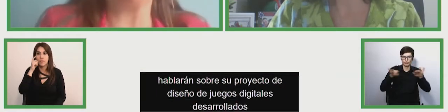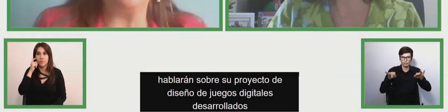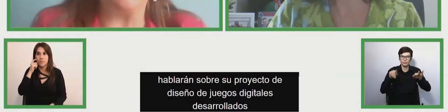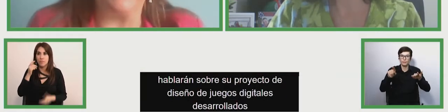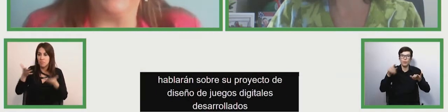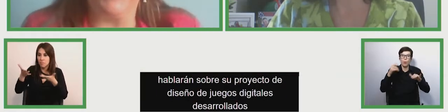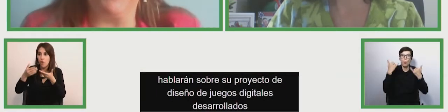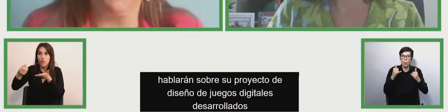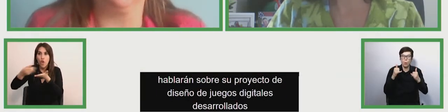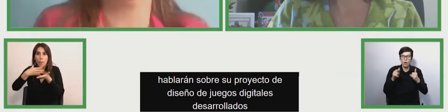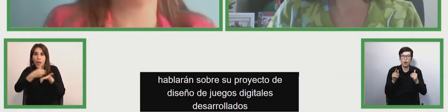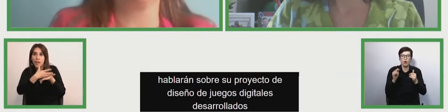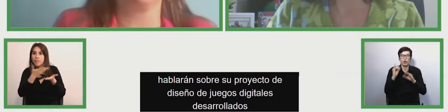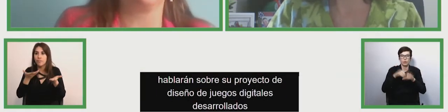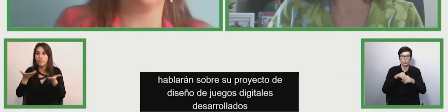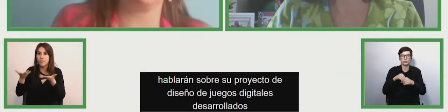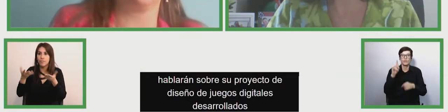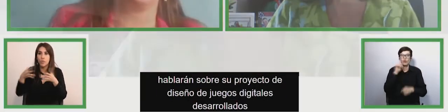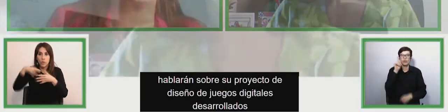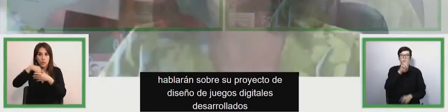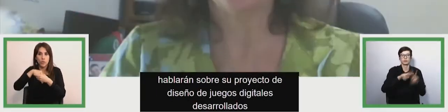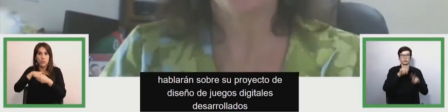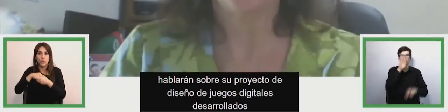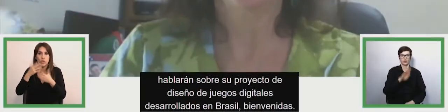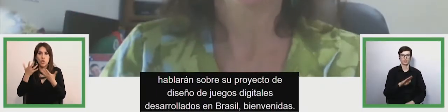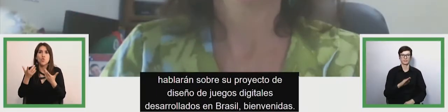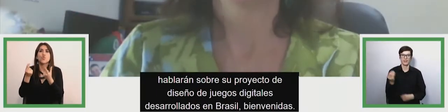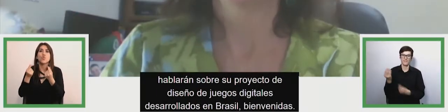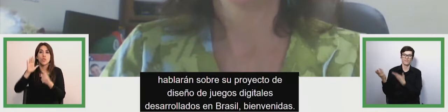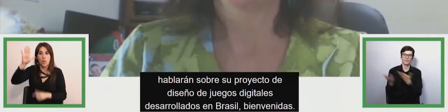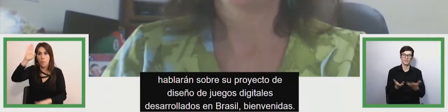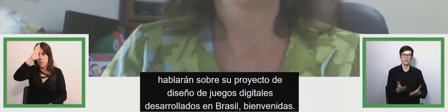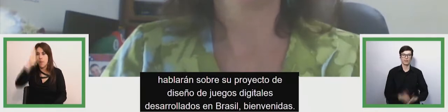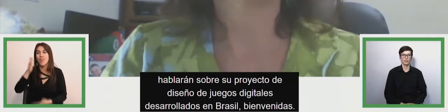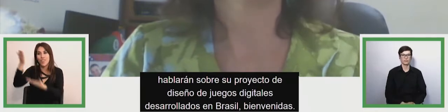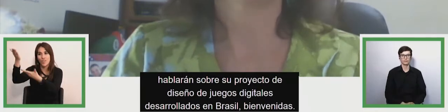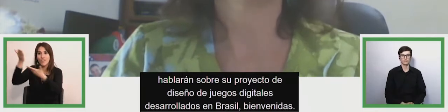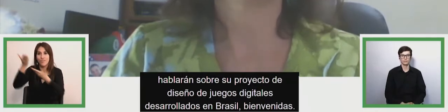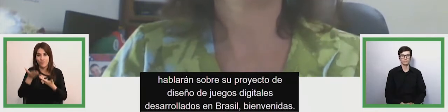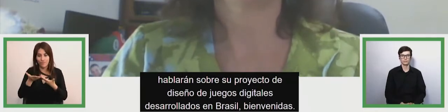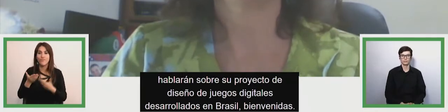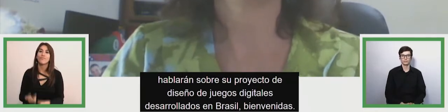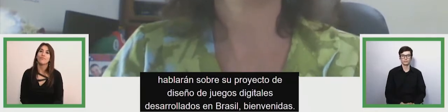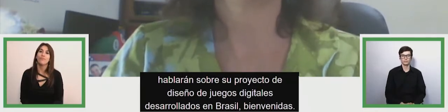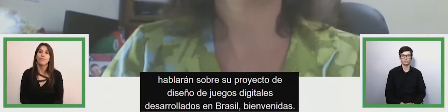Bienvenidas. Gracias. Gracias.